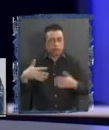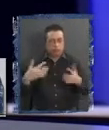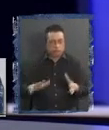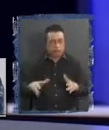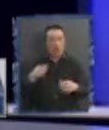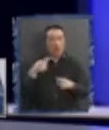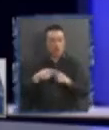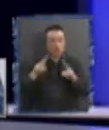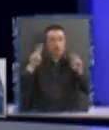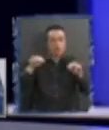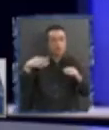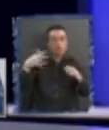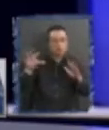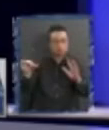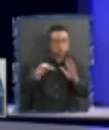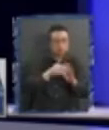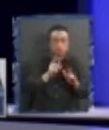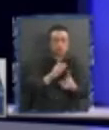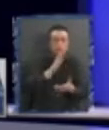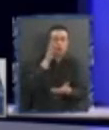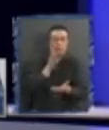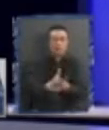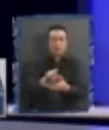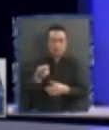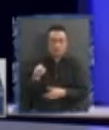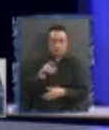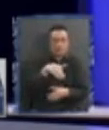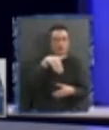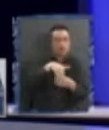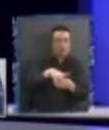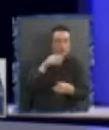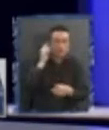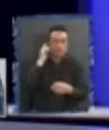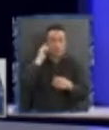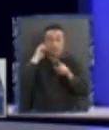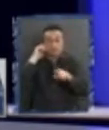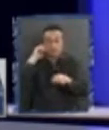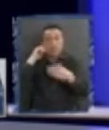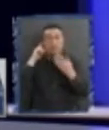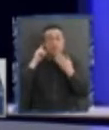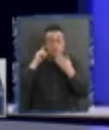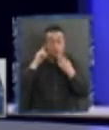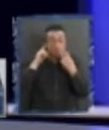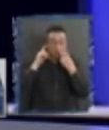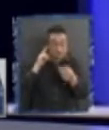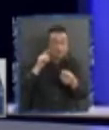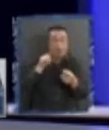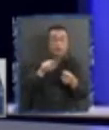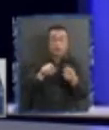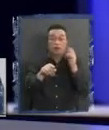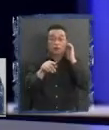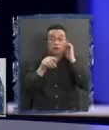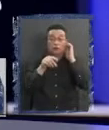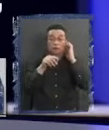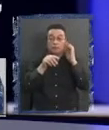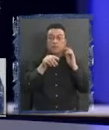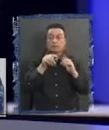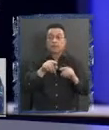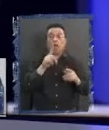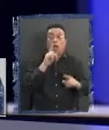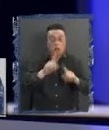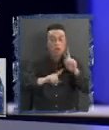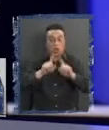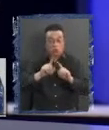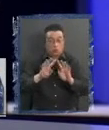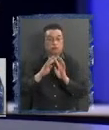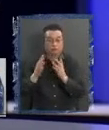sustantivos que no correspondía que se votaran. Pero además porque aquí se ve claramente como se ha señalado que hay ciertos convencionales